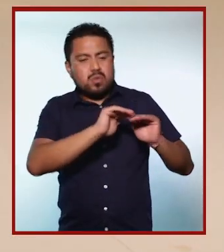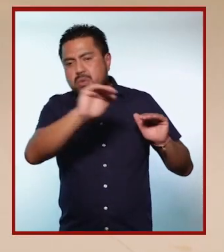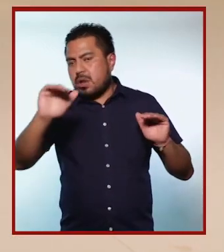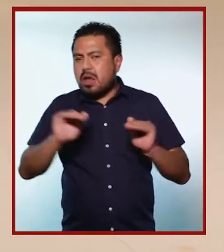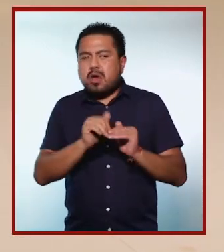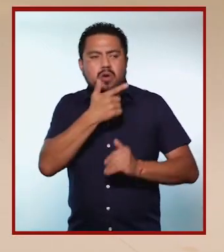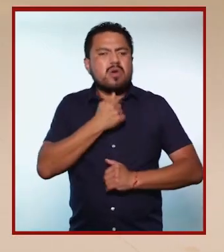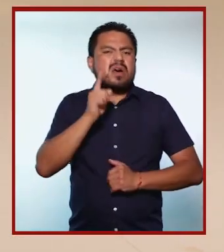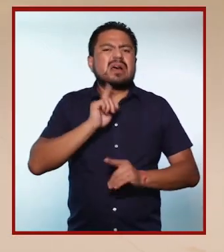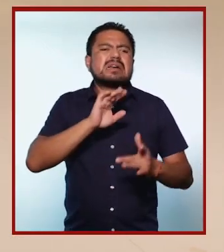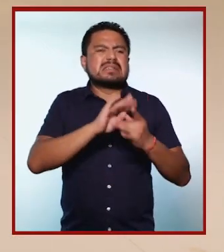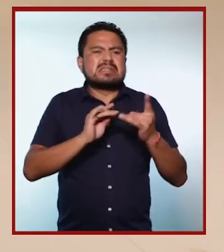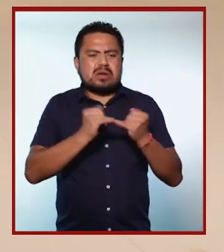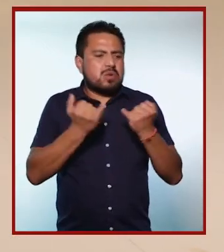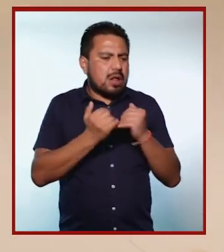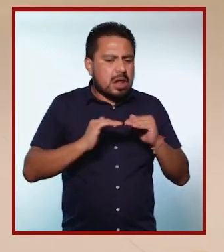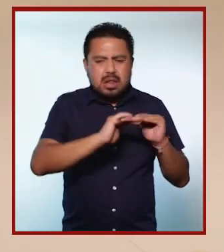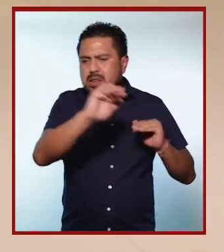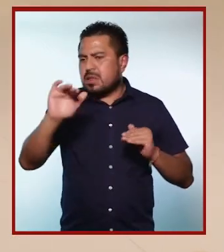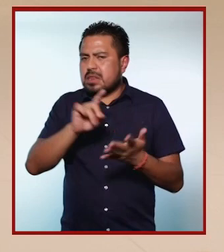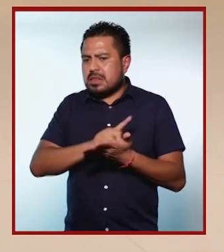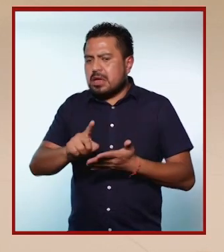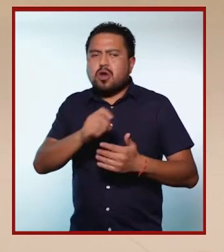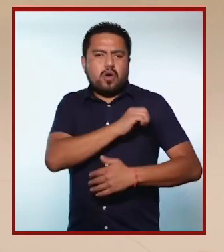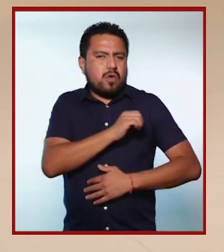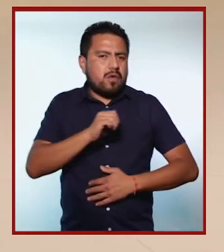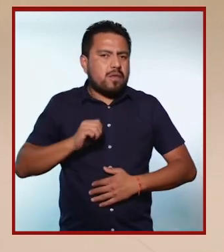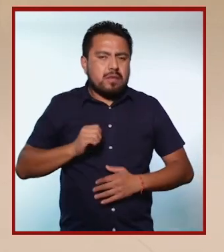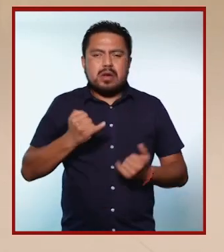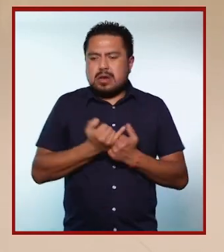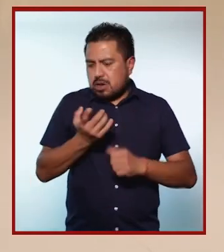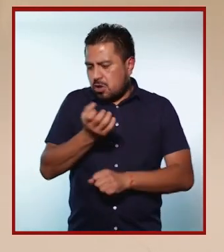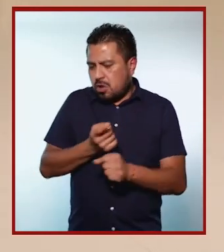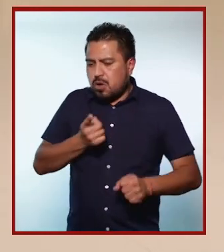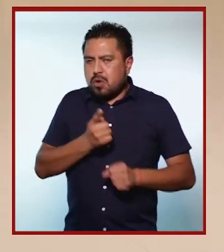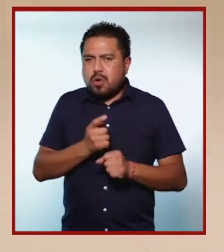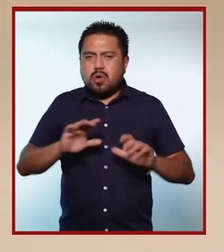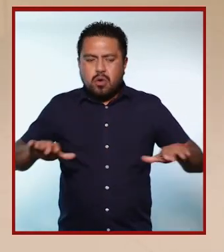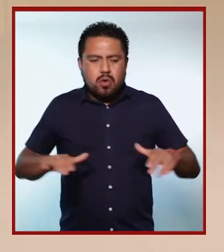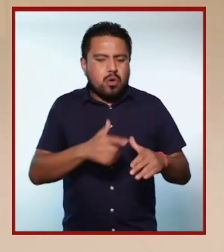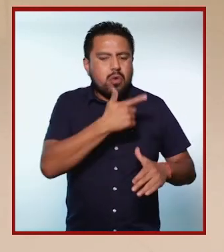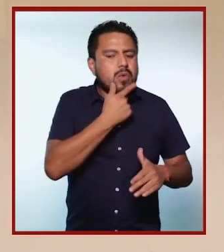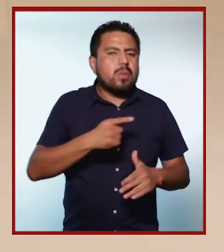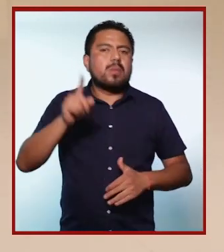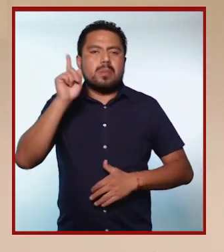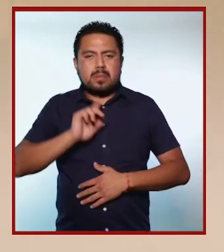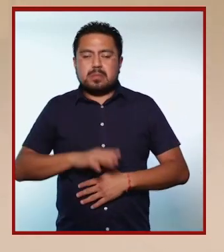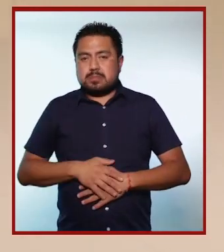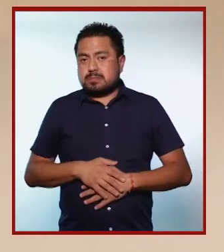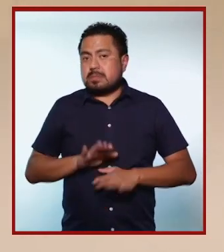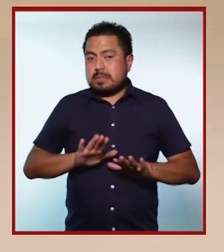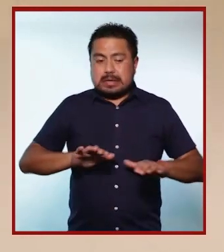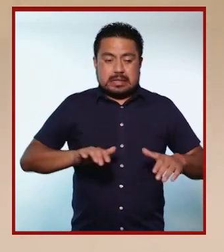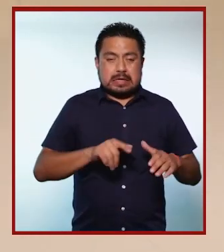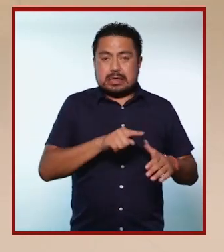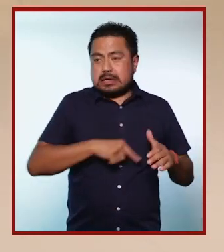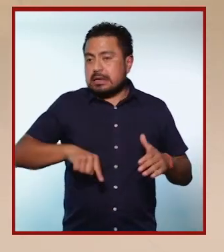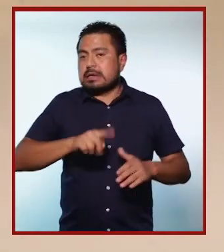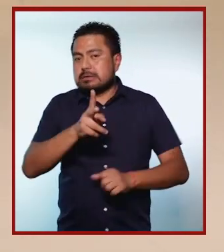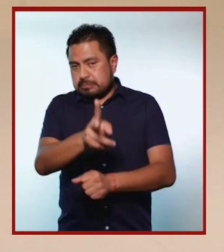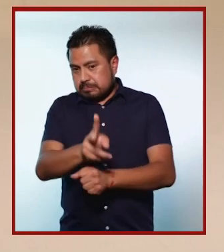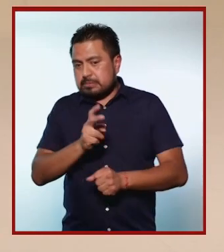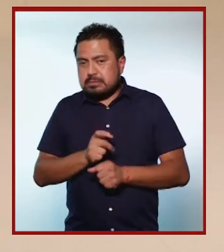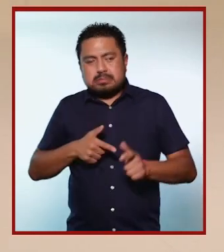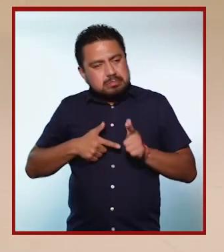la igualdad de género se refiere a la igualdad de derechos, obligaciones y oportunidades entre hombres y mujeres. Las